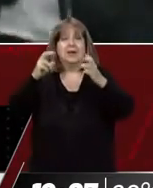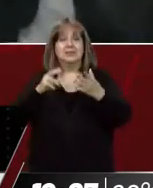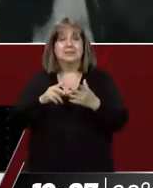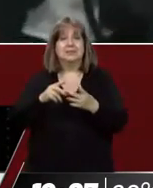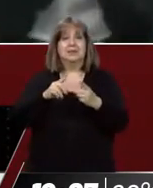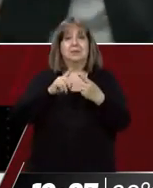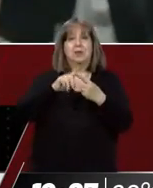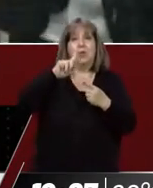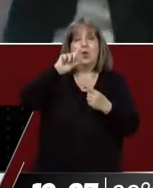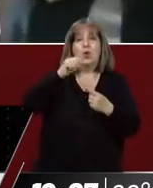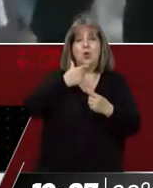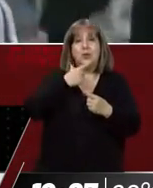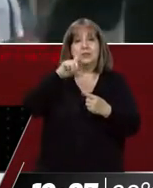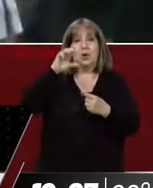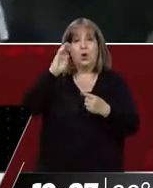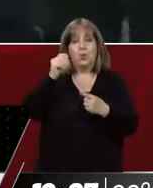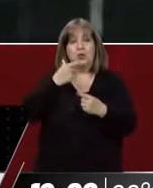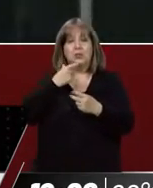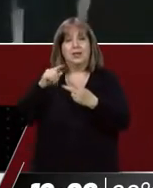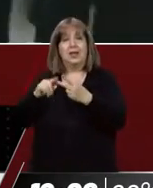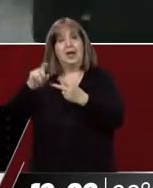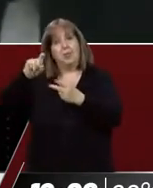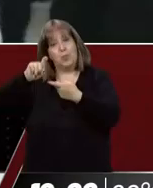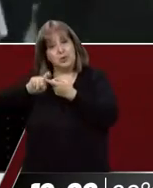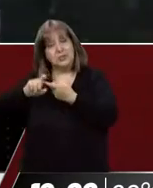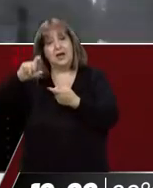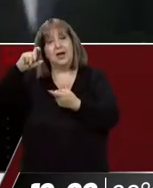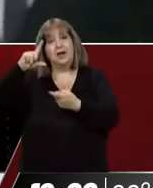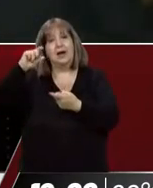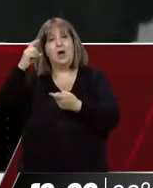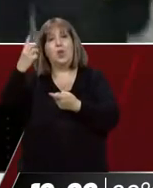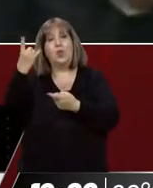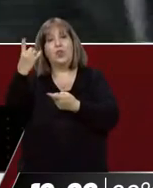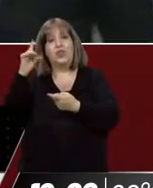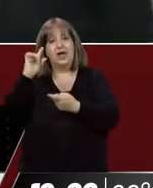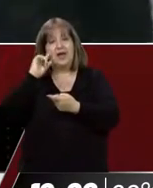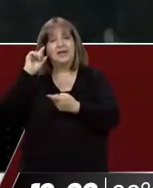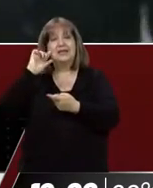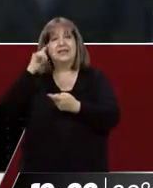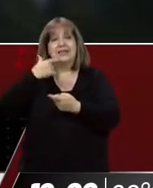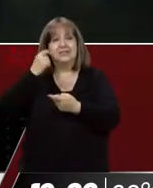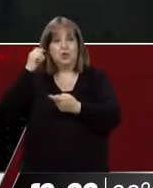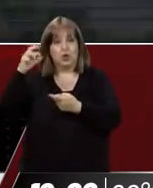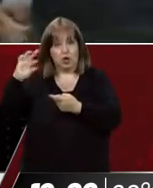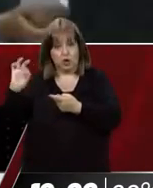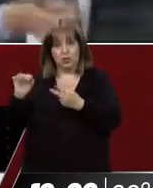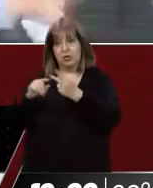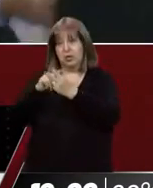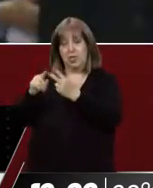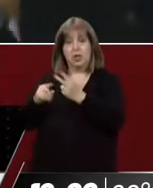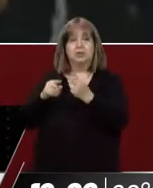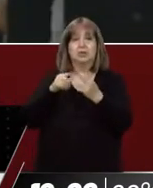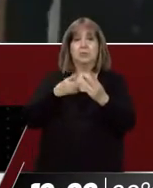a Luis Lobo como a Claudio Esgró. En ese marco también se plantea, lógicamente, la permanencia en libertad de los imputados,